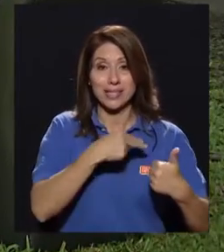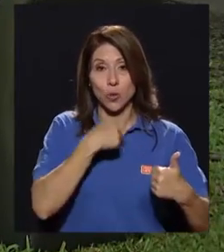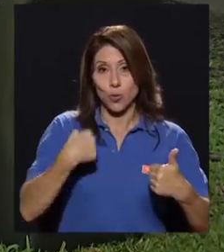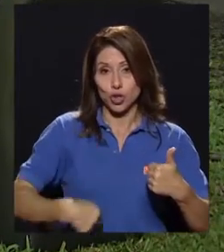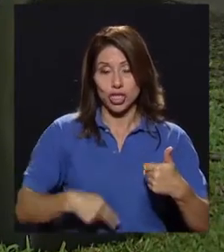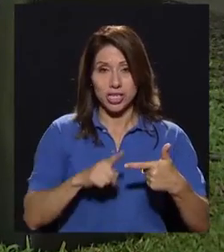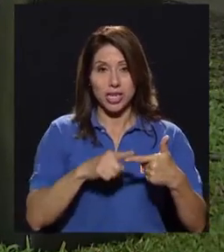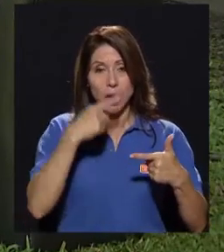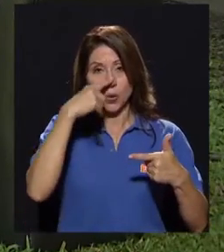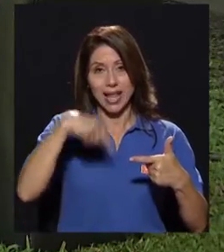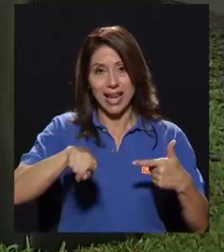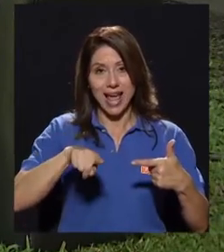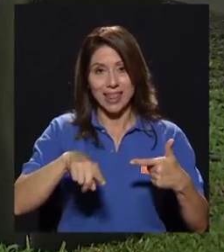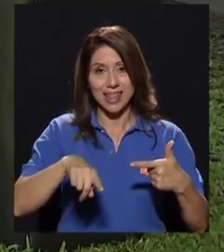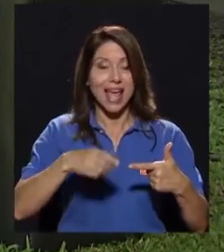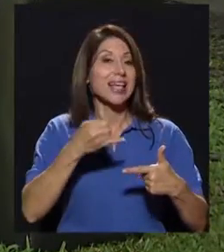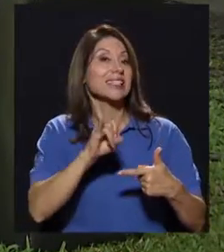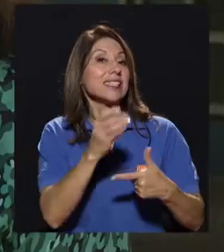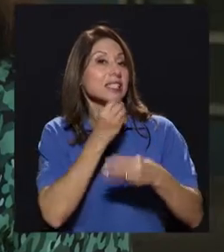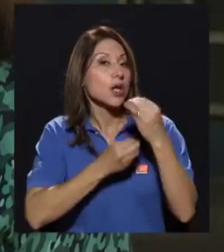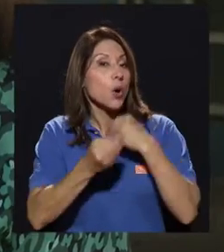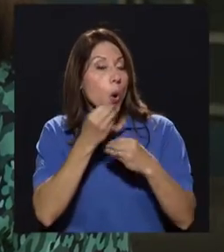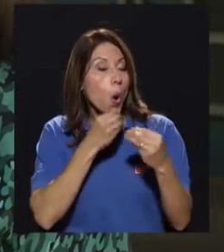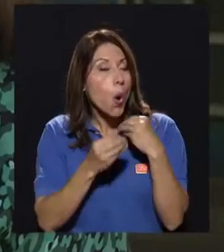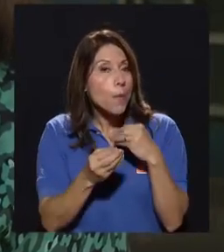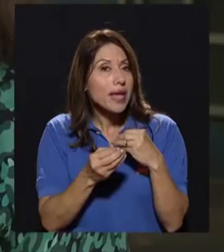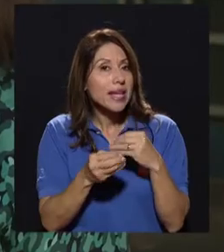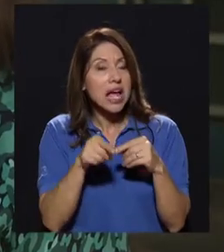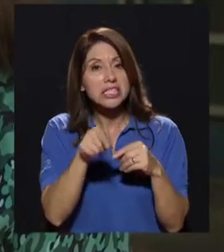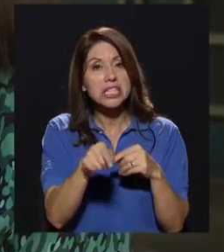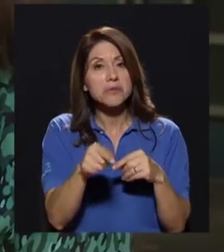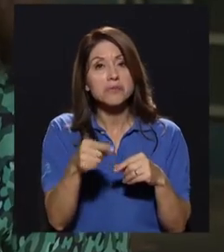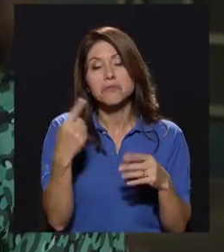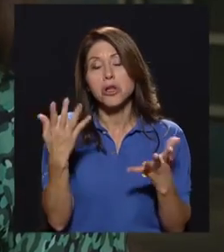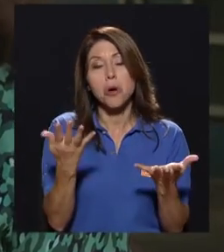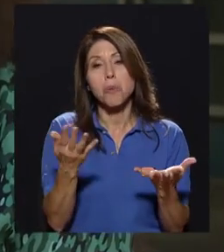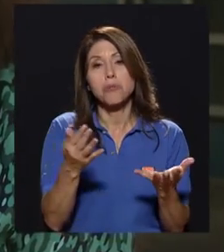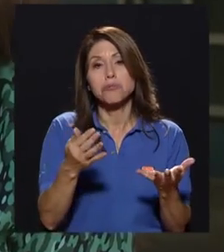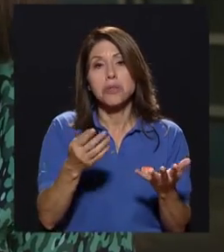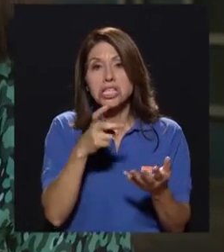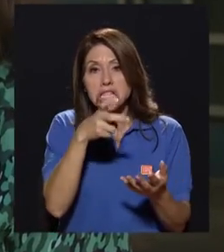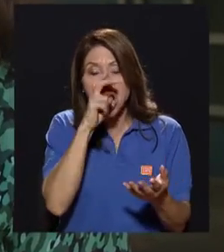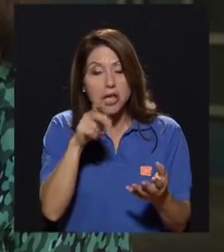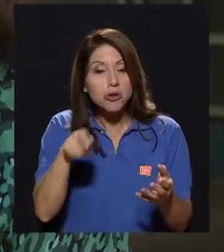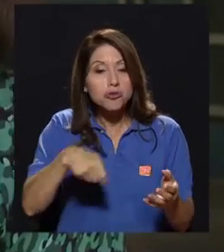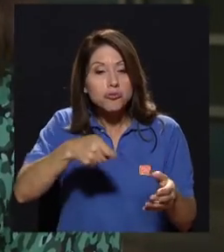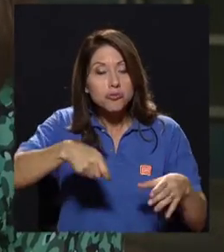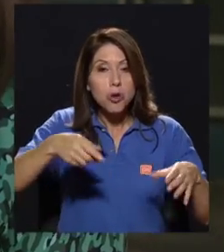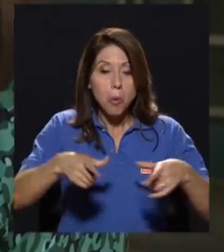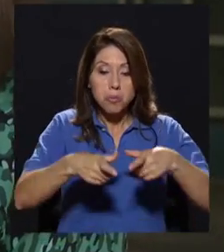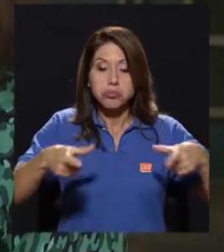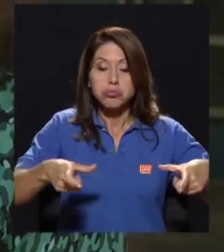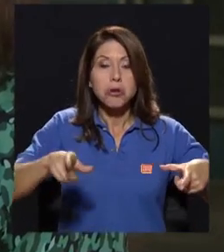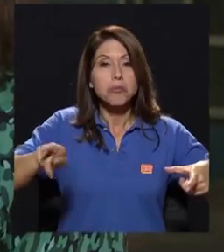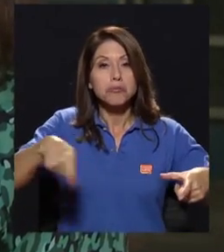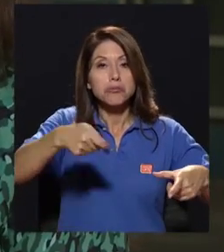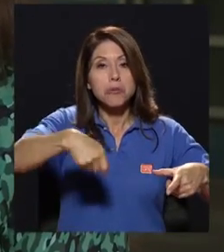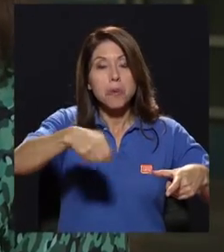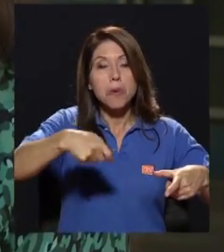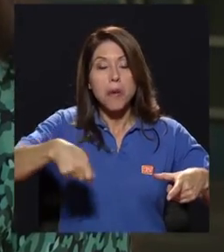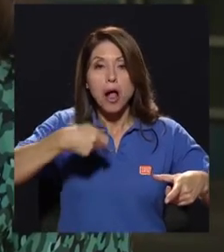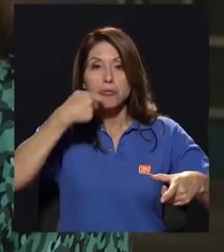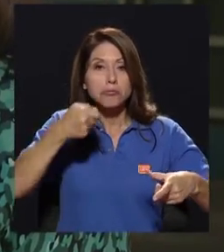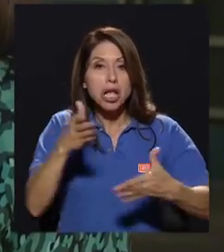o China el consumo de insectos no procesados o solo mínimamente procesados, fritos, es normal. Sin embargo, en el lado occidental